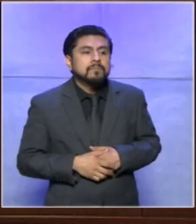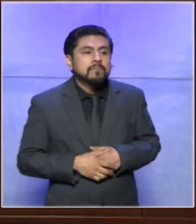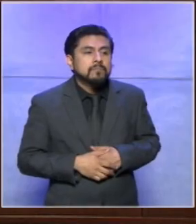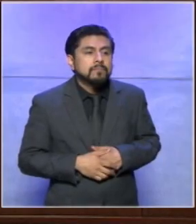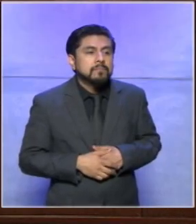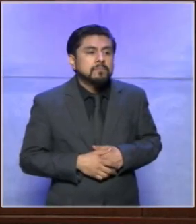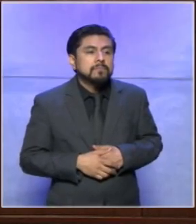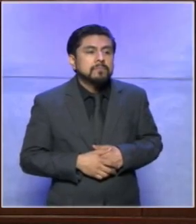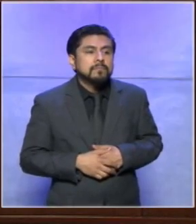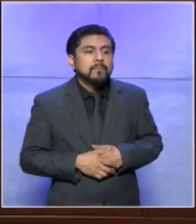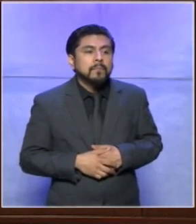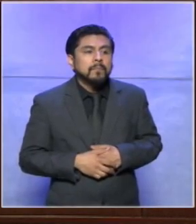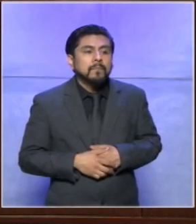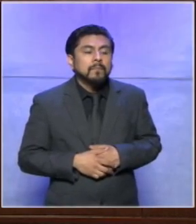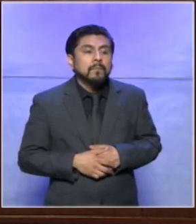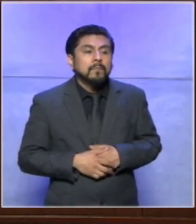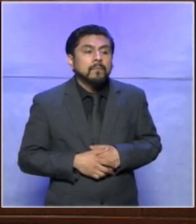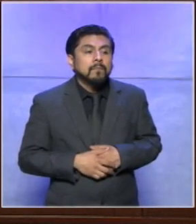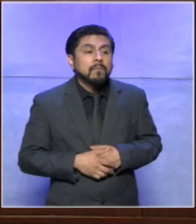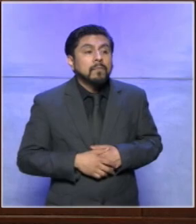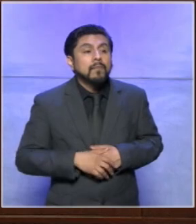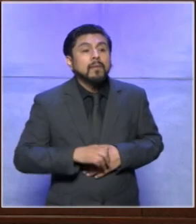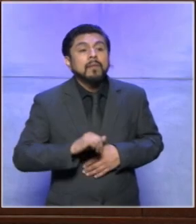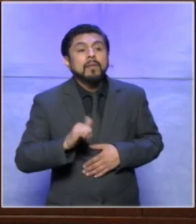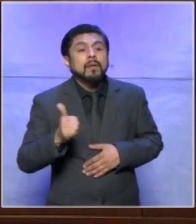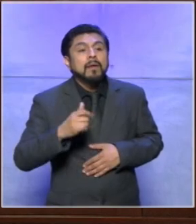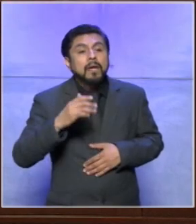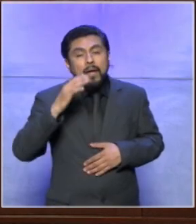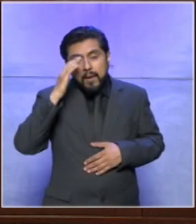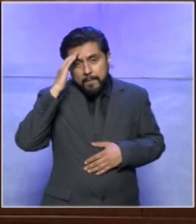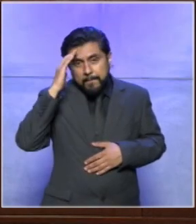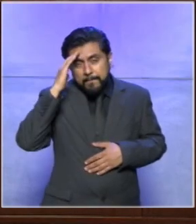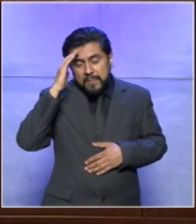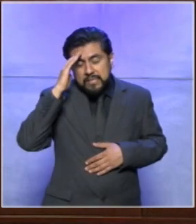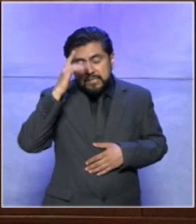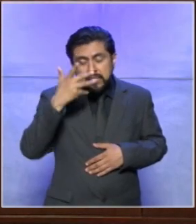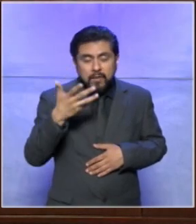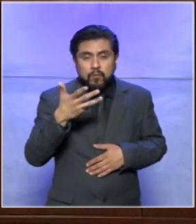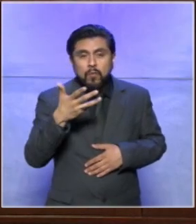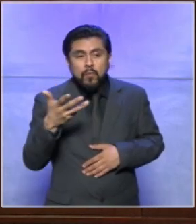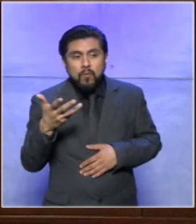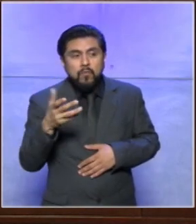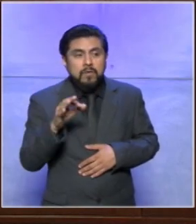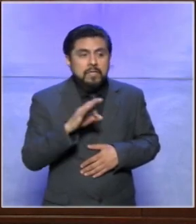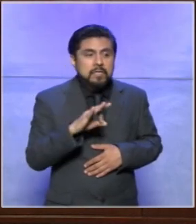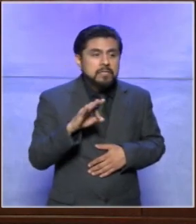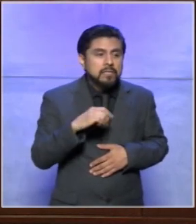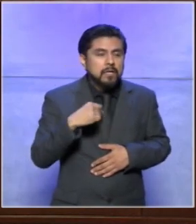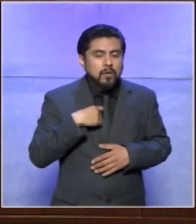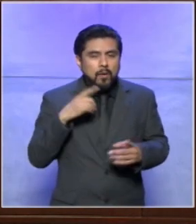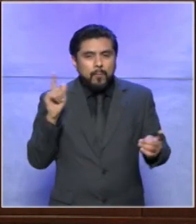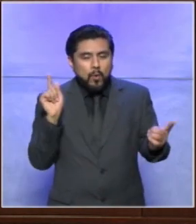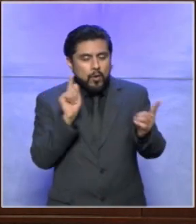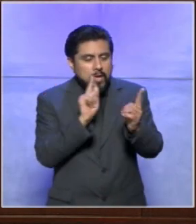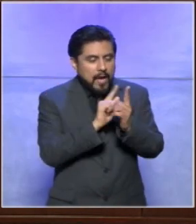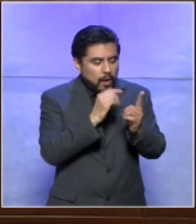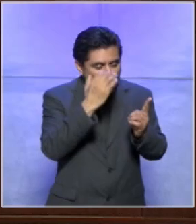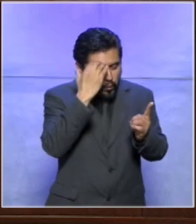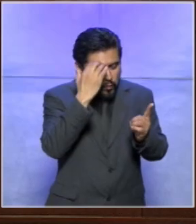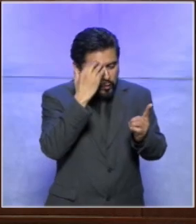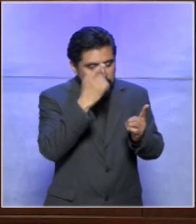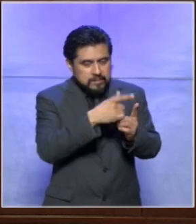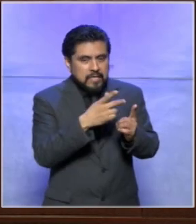por aquí alguien que haya pensado voy a conocer a los magistrados